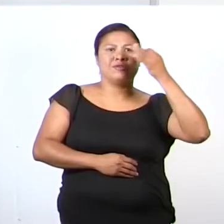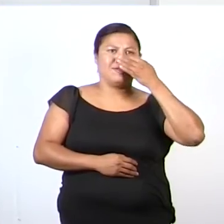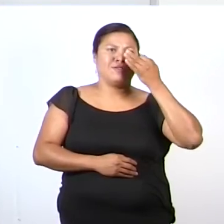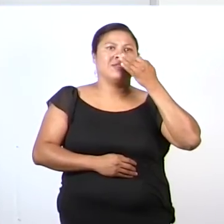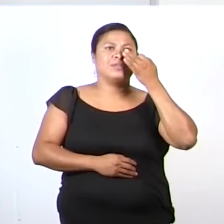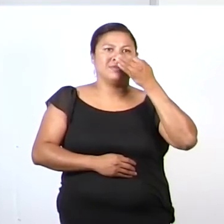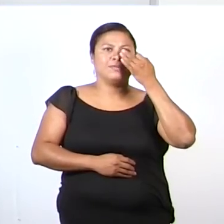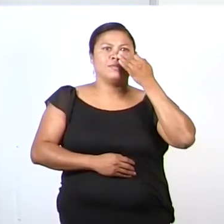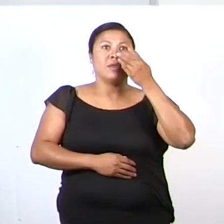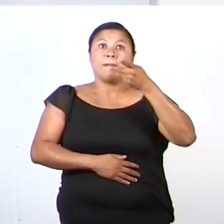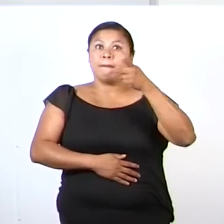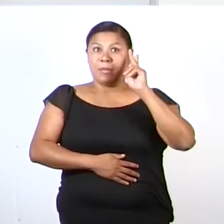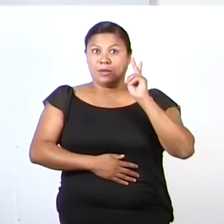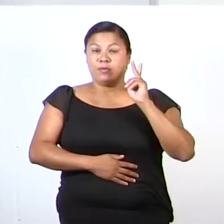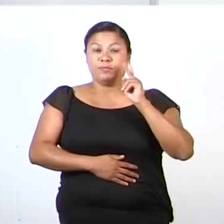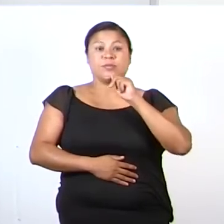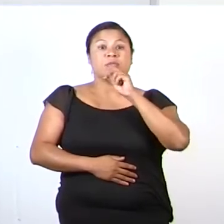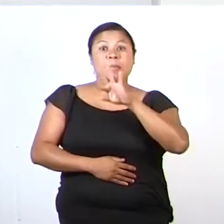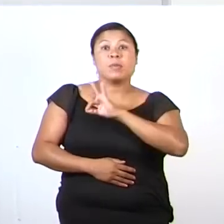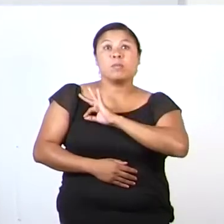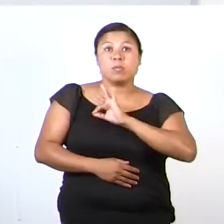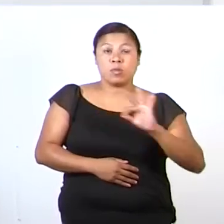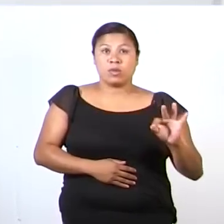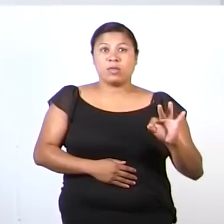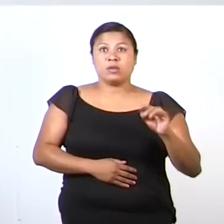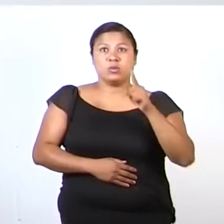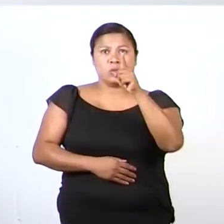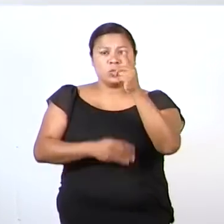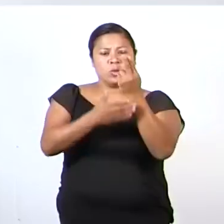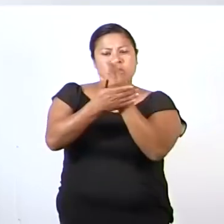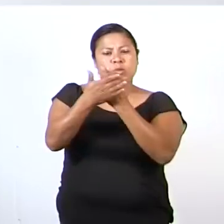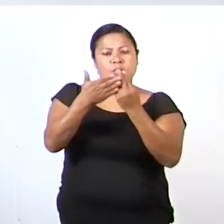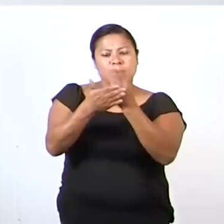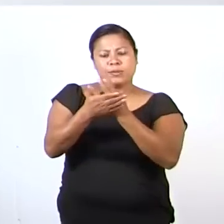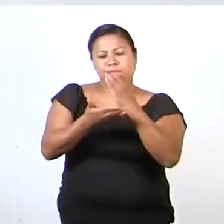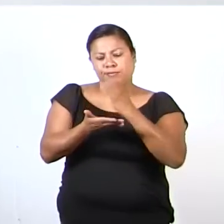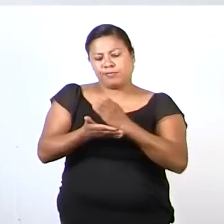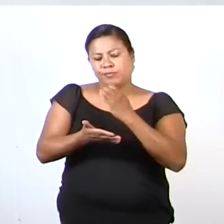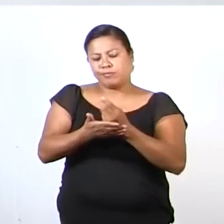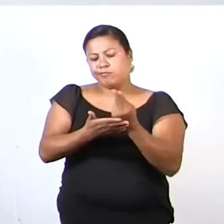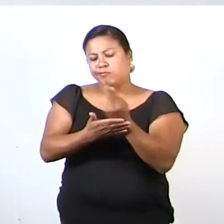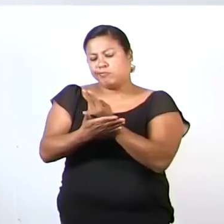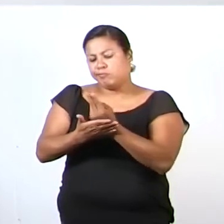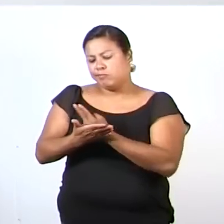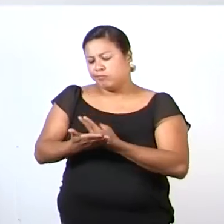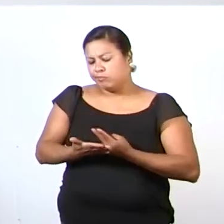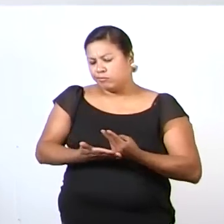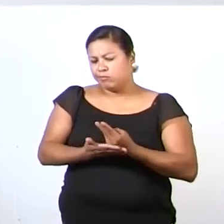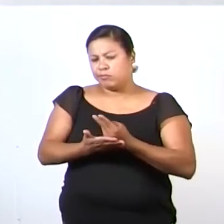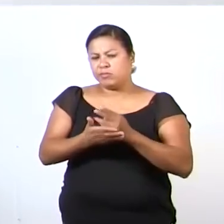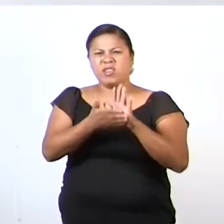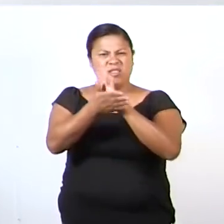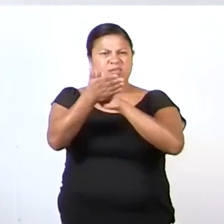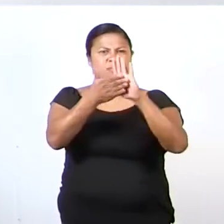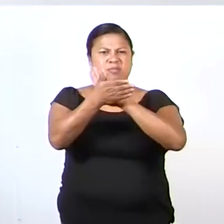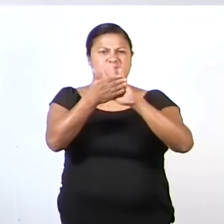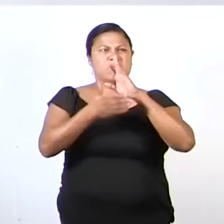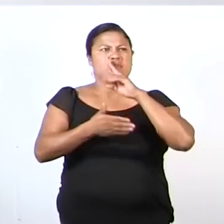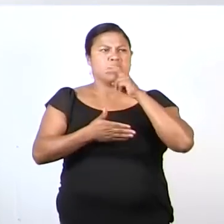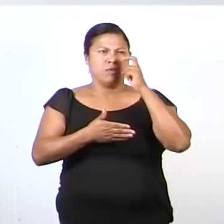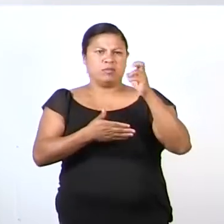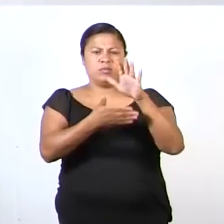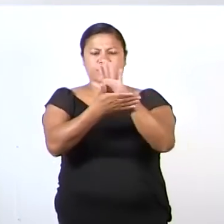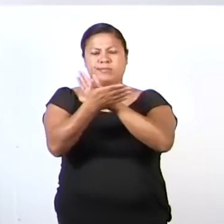Pero, también puedes dibujar en tu cuaderno. Borraremos rápidamente esto.